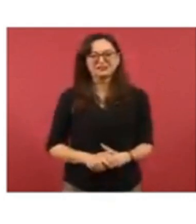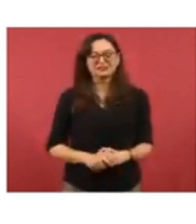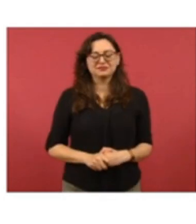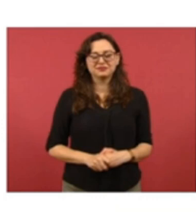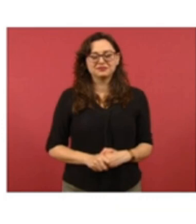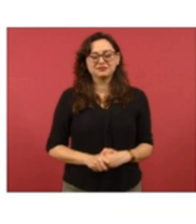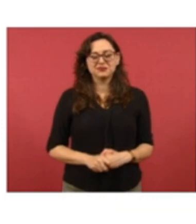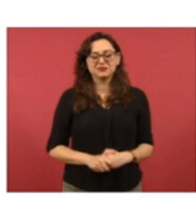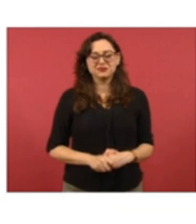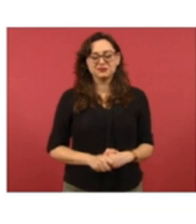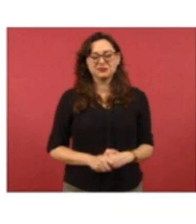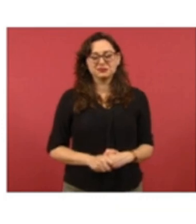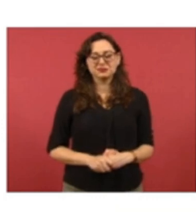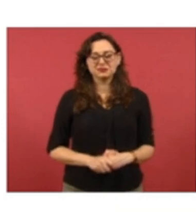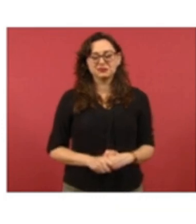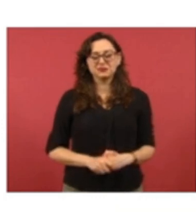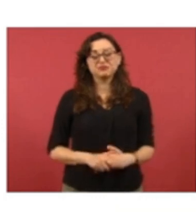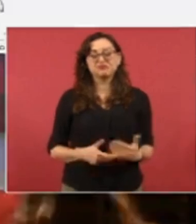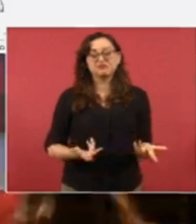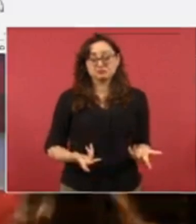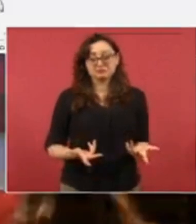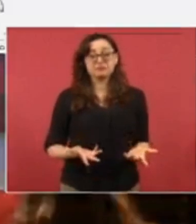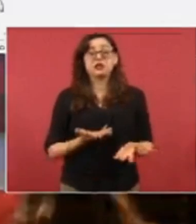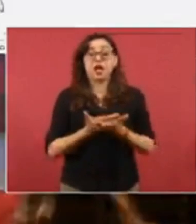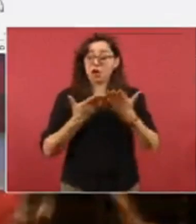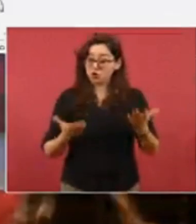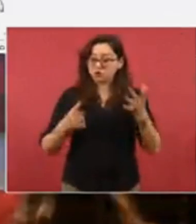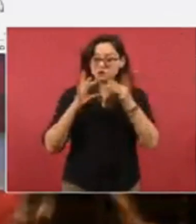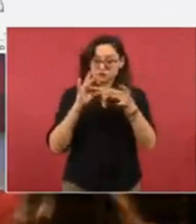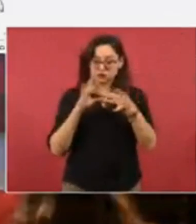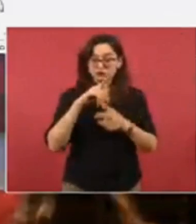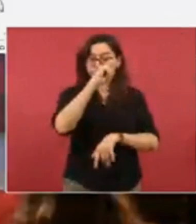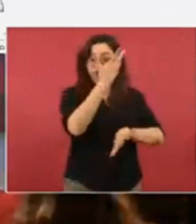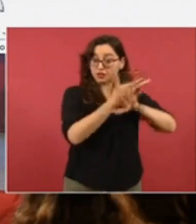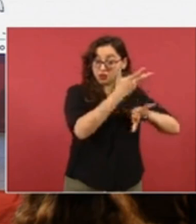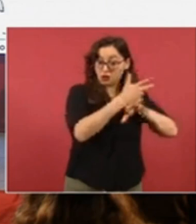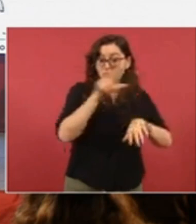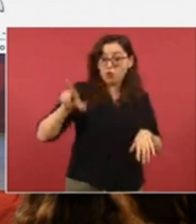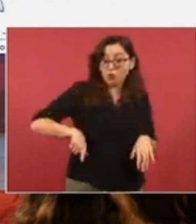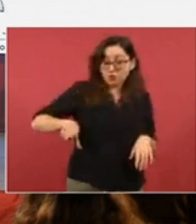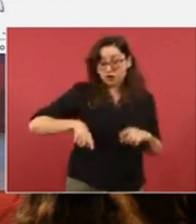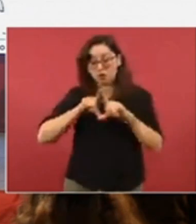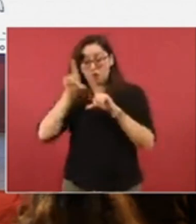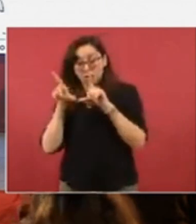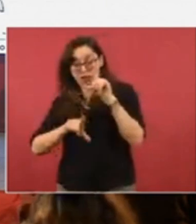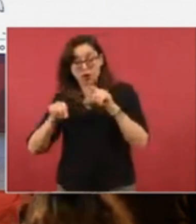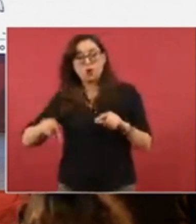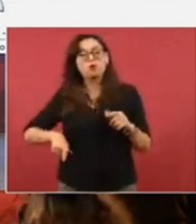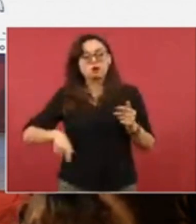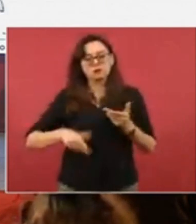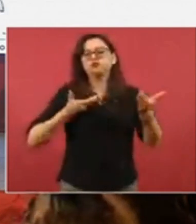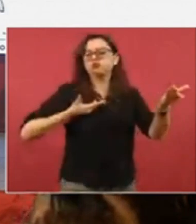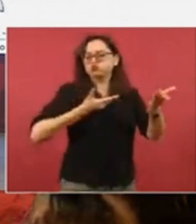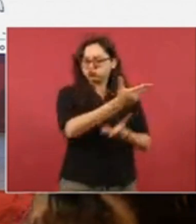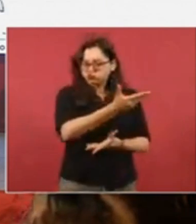claro que tenemos cooperación con el gobierno de Estados Unidos pero con respeto a nuestra